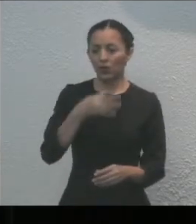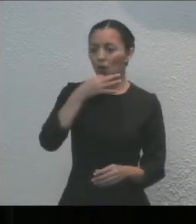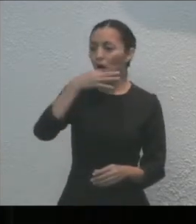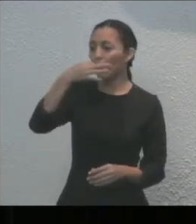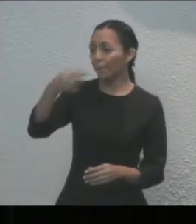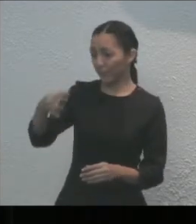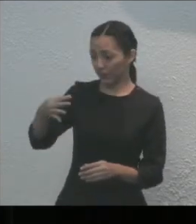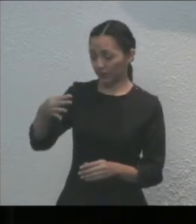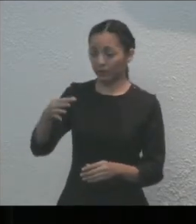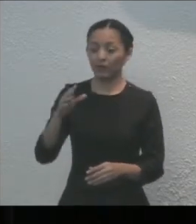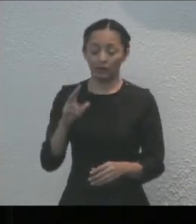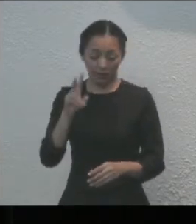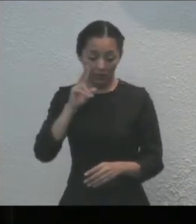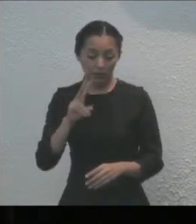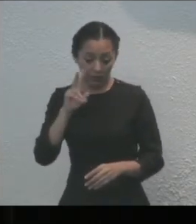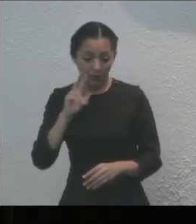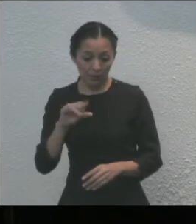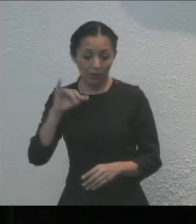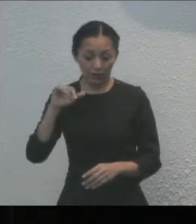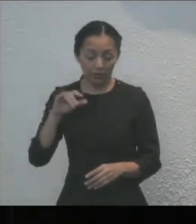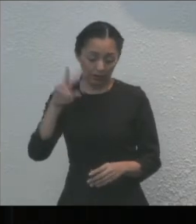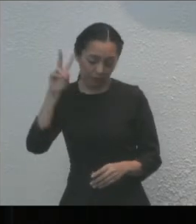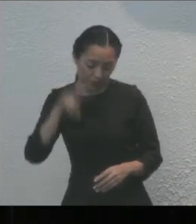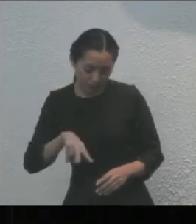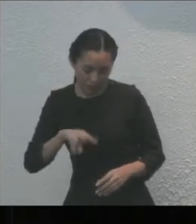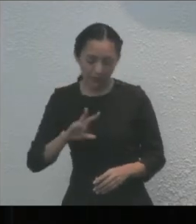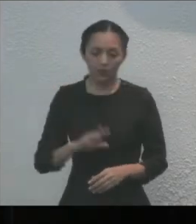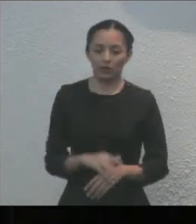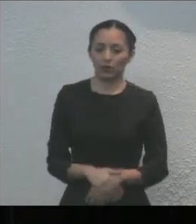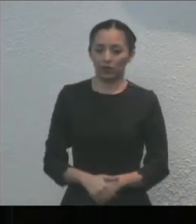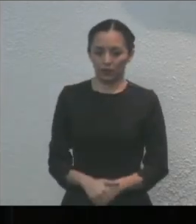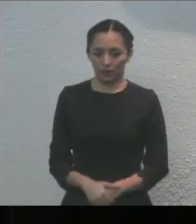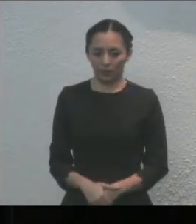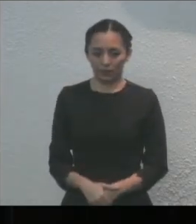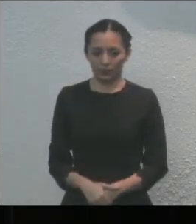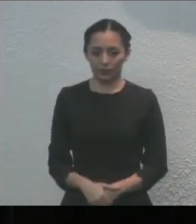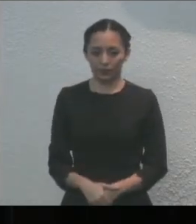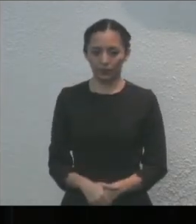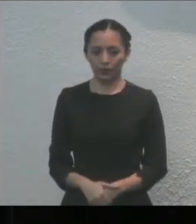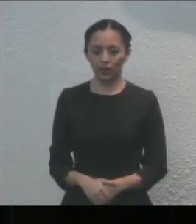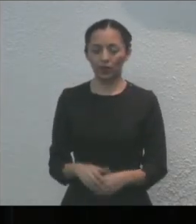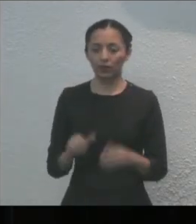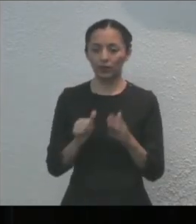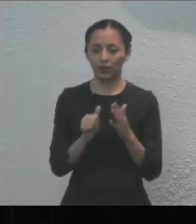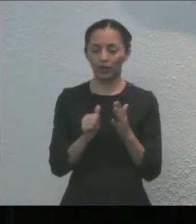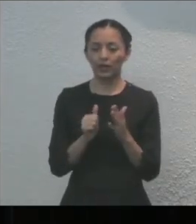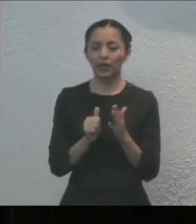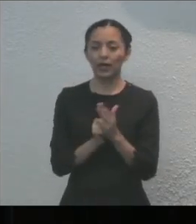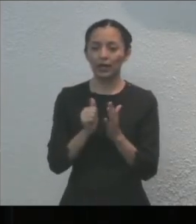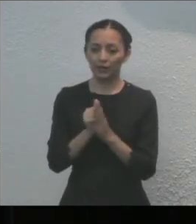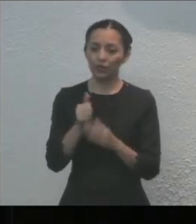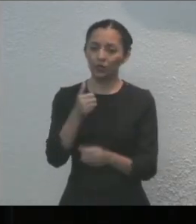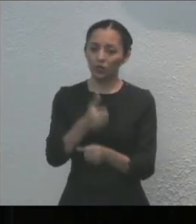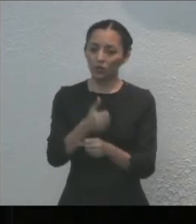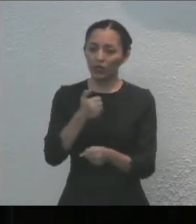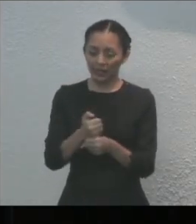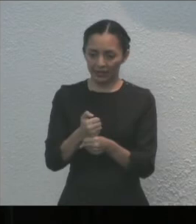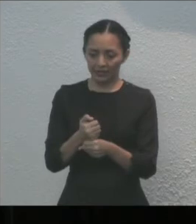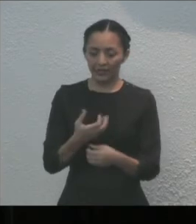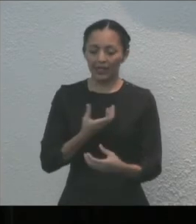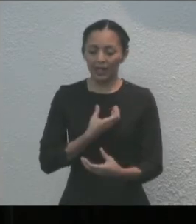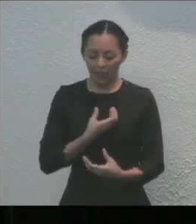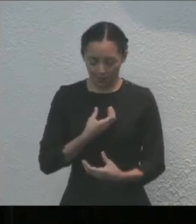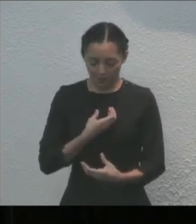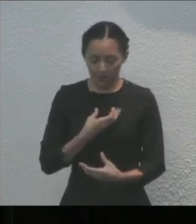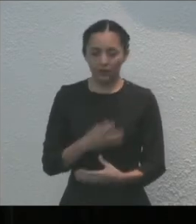aportando las pruebas que estime contundentes para demostrar tal hecho. Artículo 6º. La medalla al mérito Distinguida